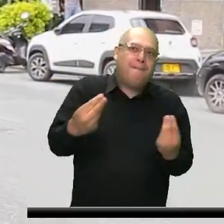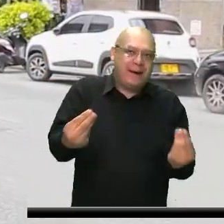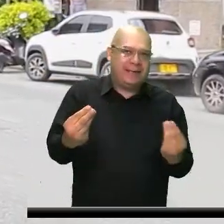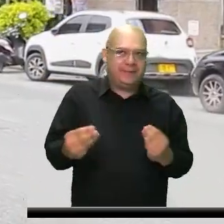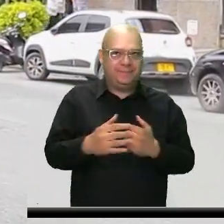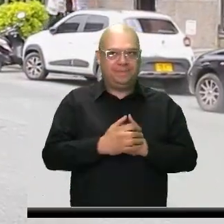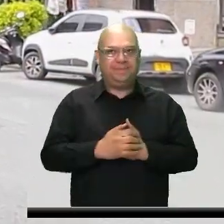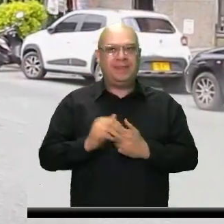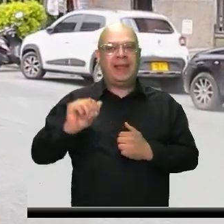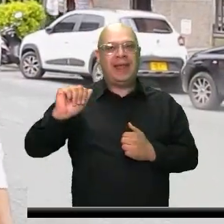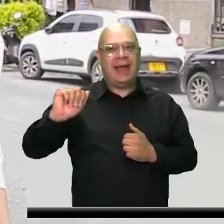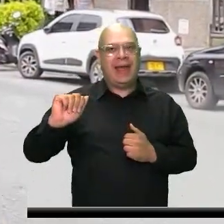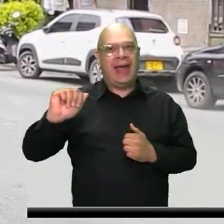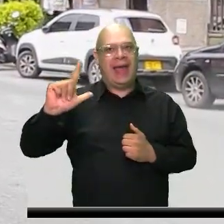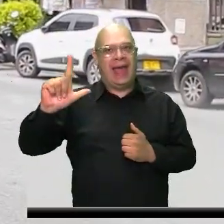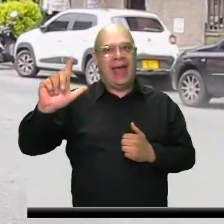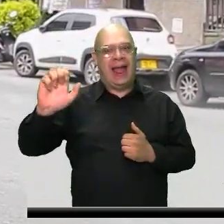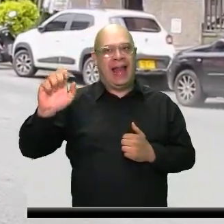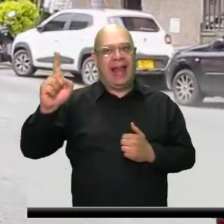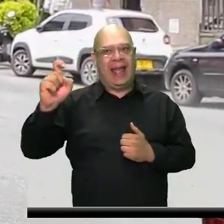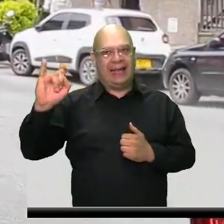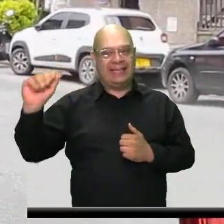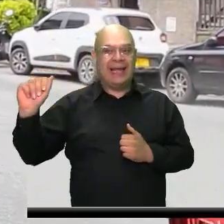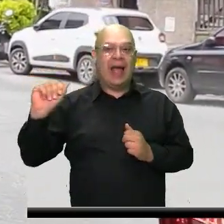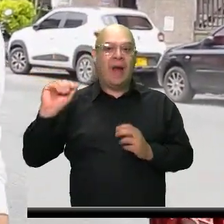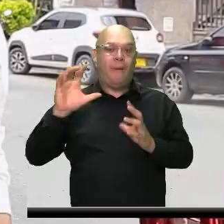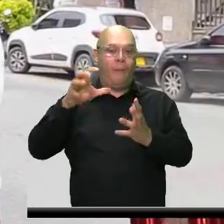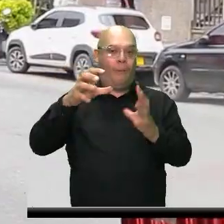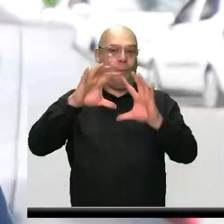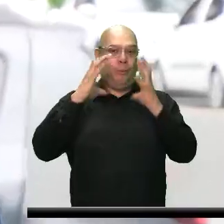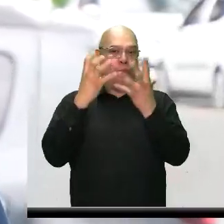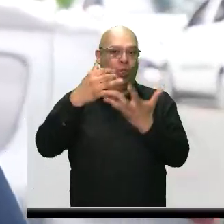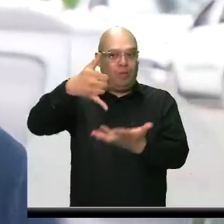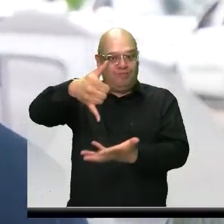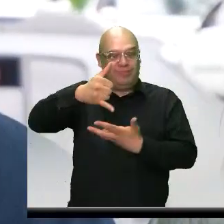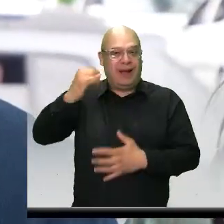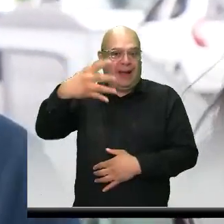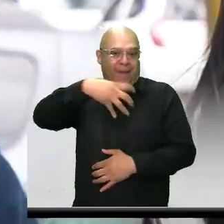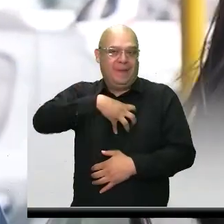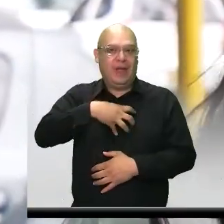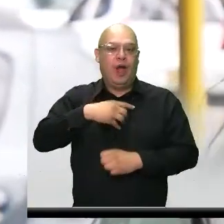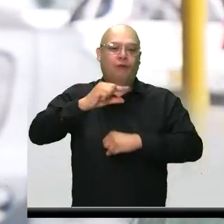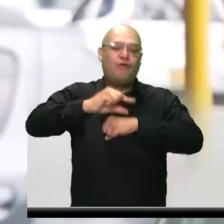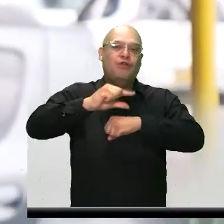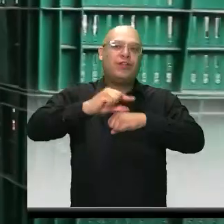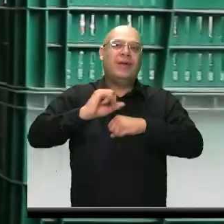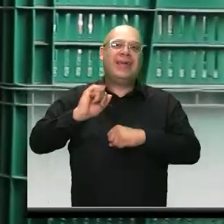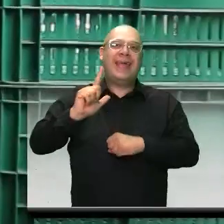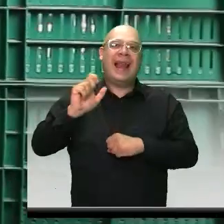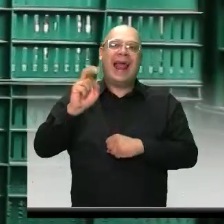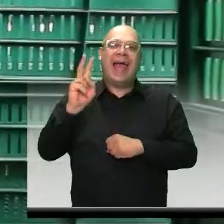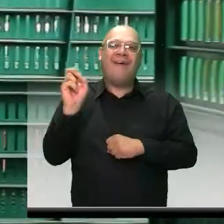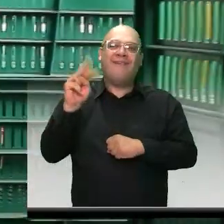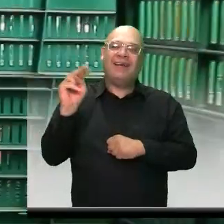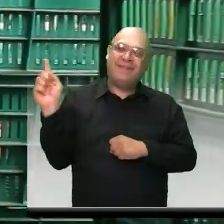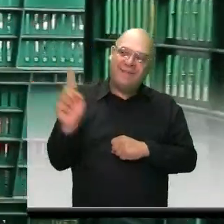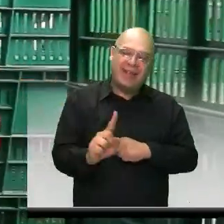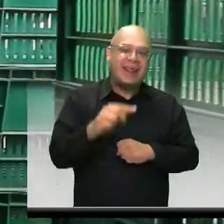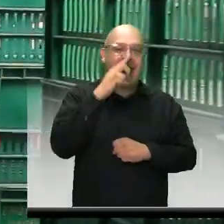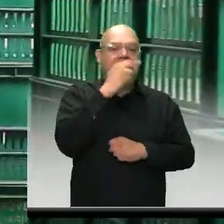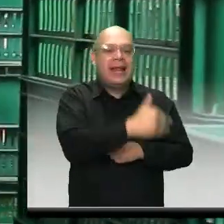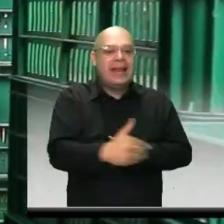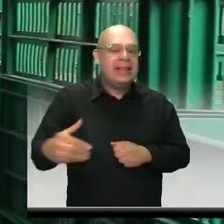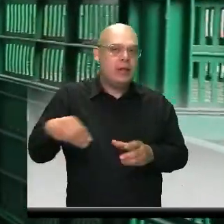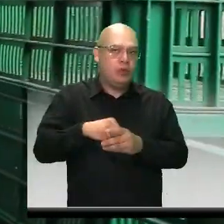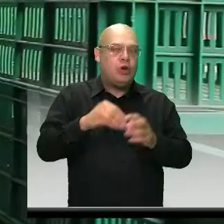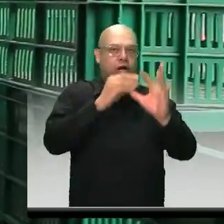Alexia, la ganadora del Mundial de Fútbol Femenino, llegó a nuestra ciudad con la Fundación Eleven, dándole oportunidad a las niñas de la ciudad